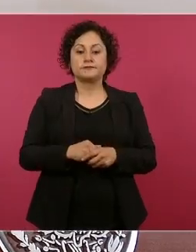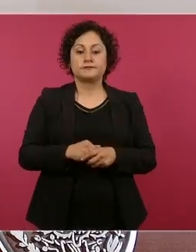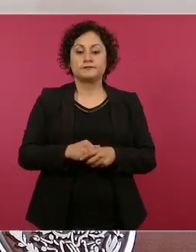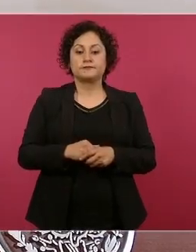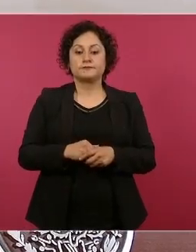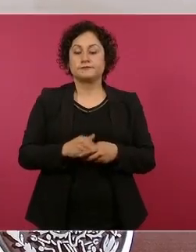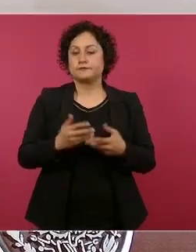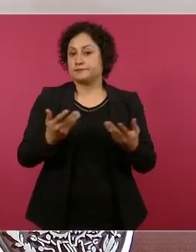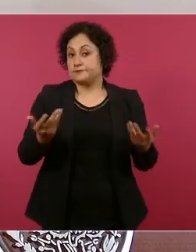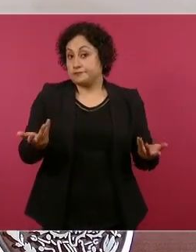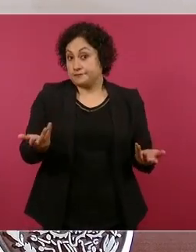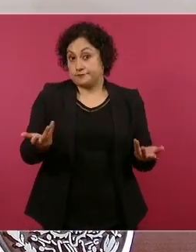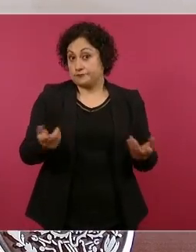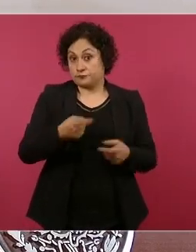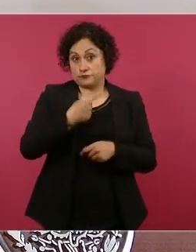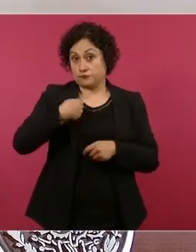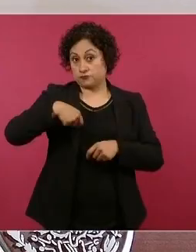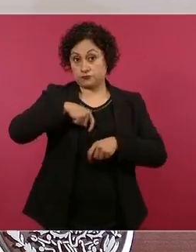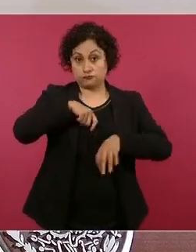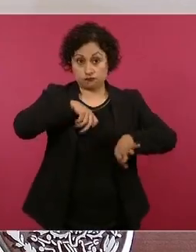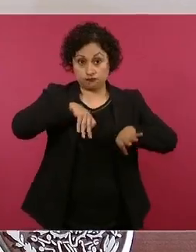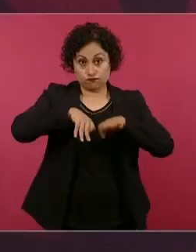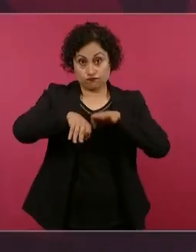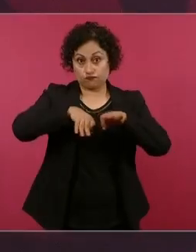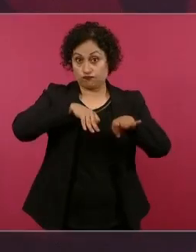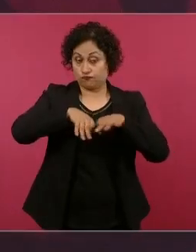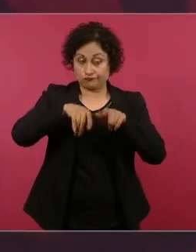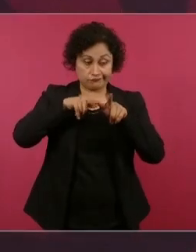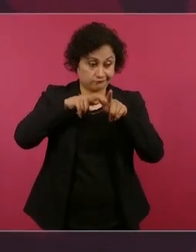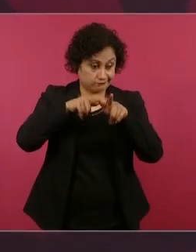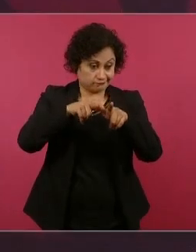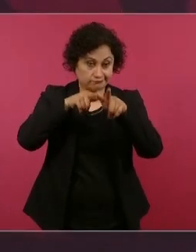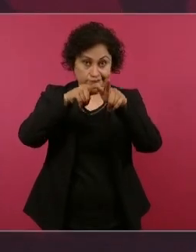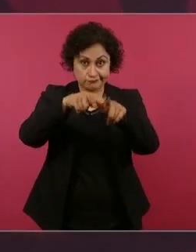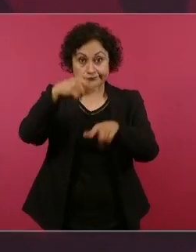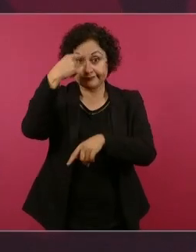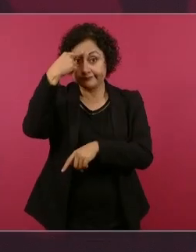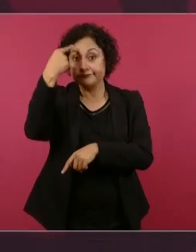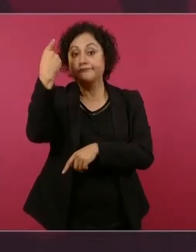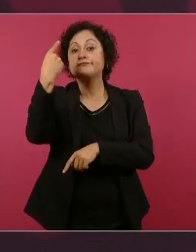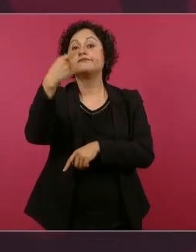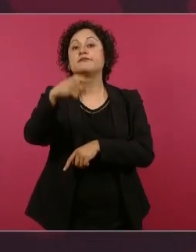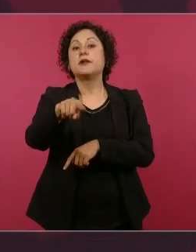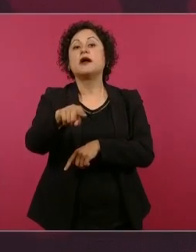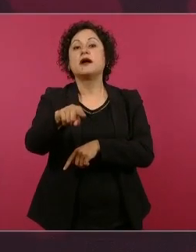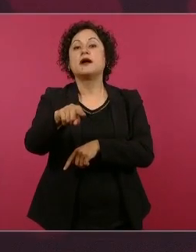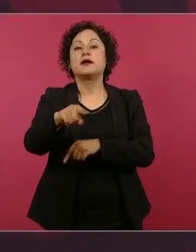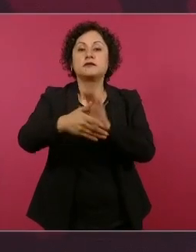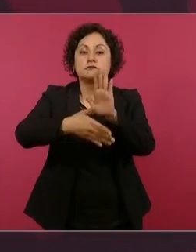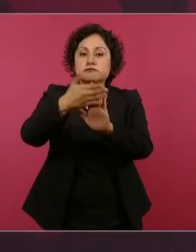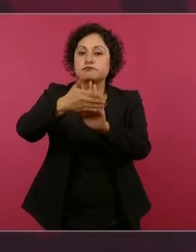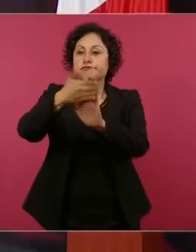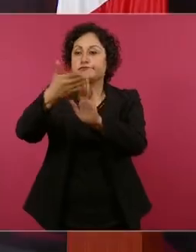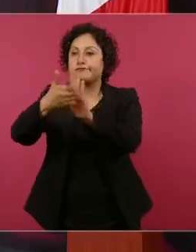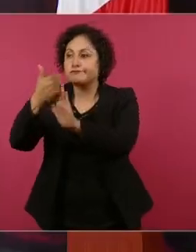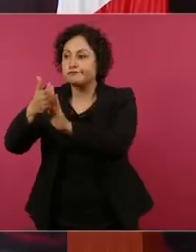creo estamos trabajando para concluir las obras.